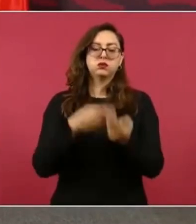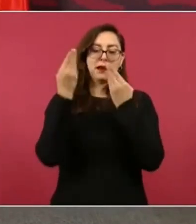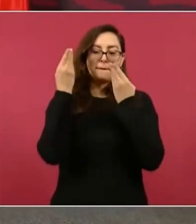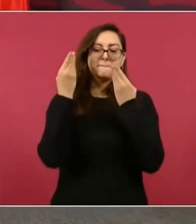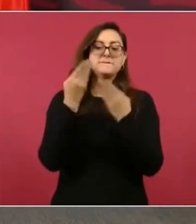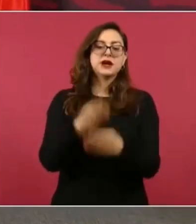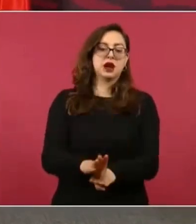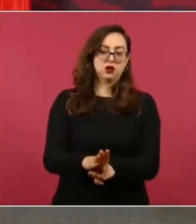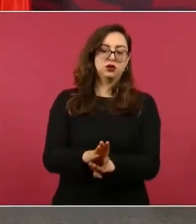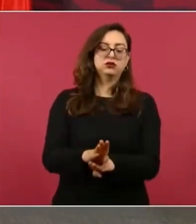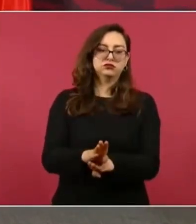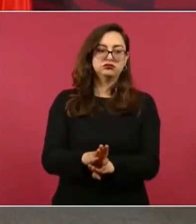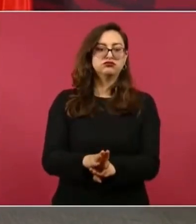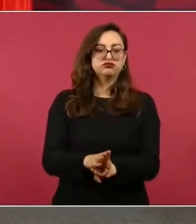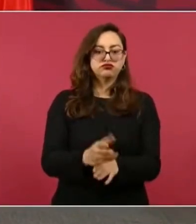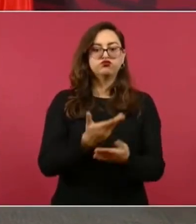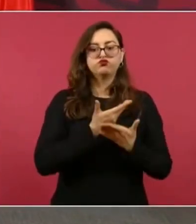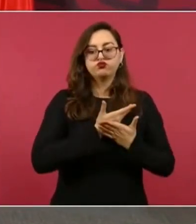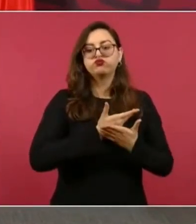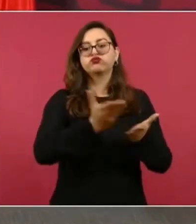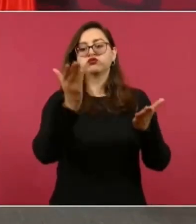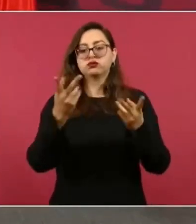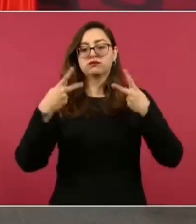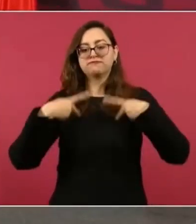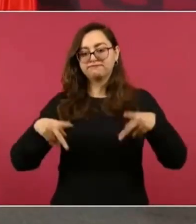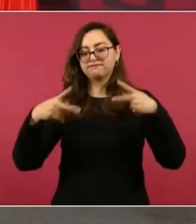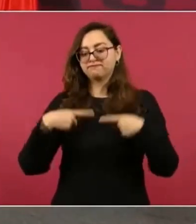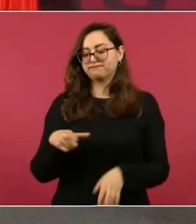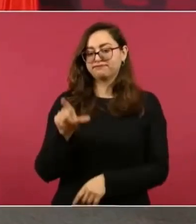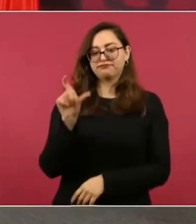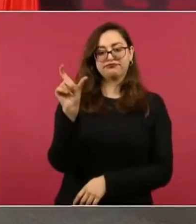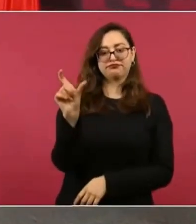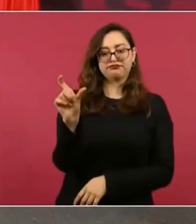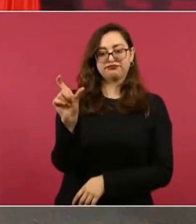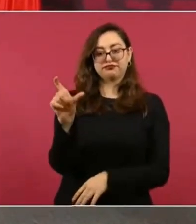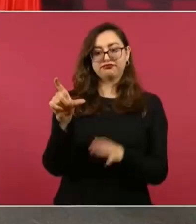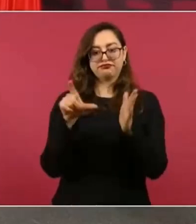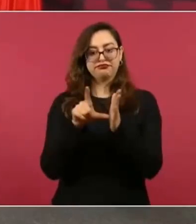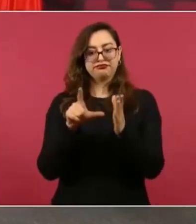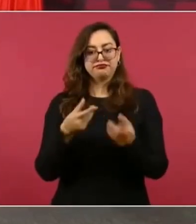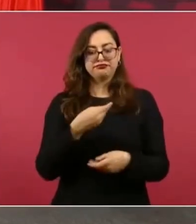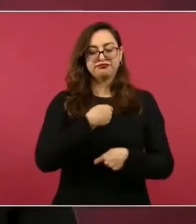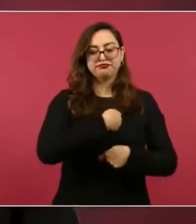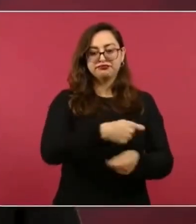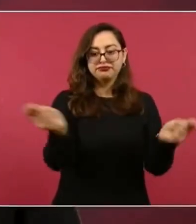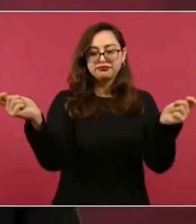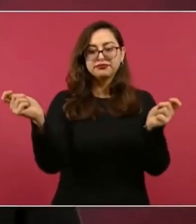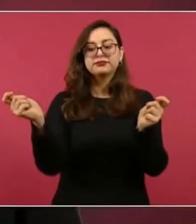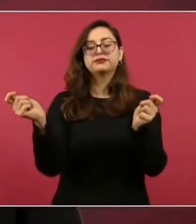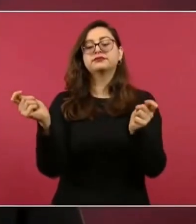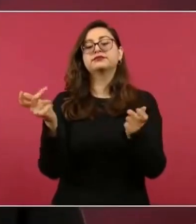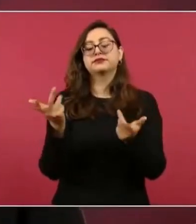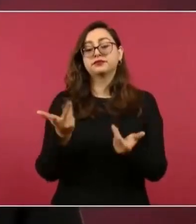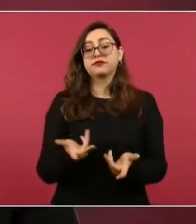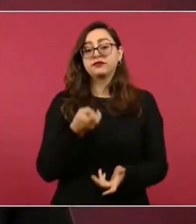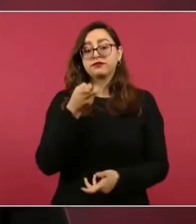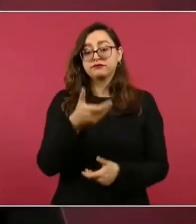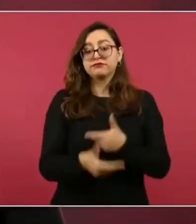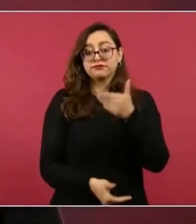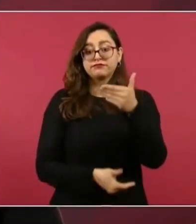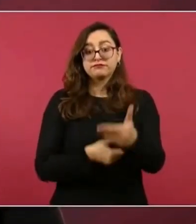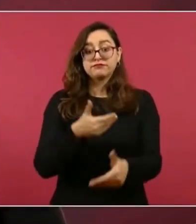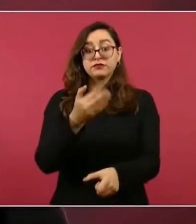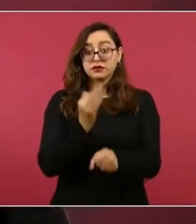con una tarjeta. Entonces, estamos llevando a cabo una